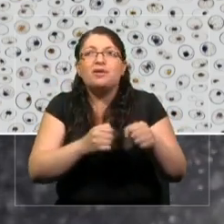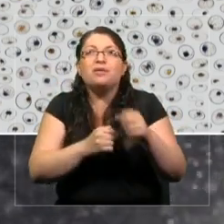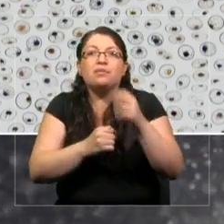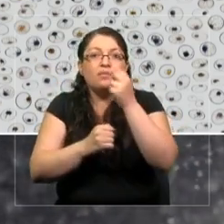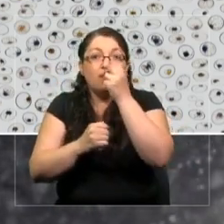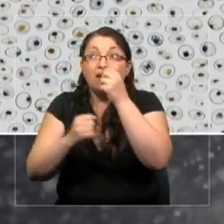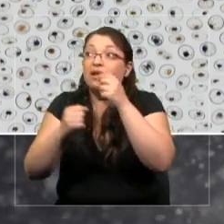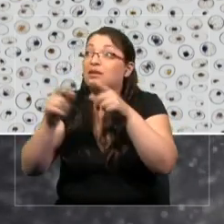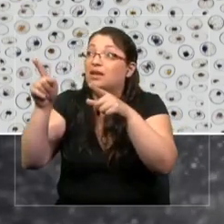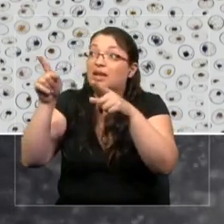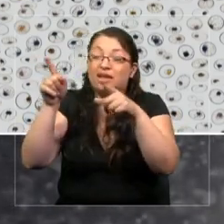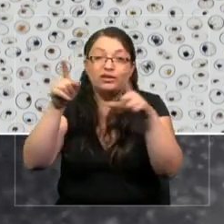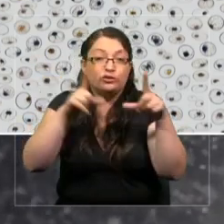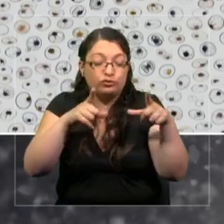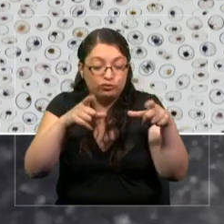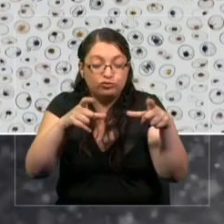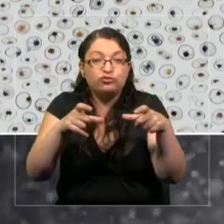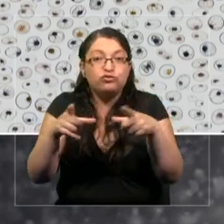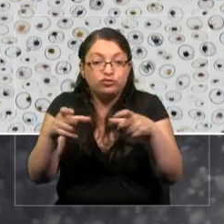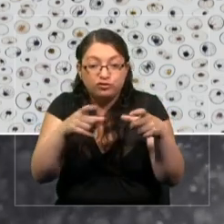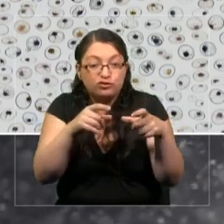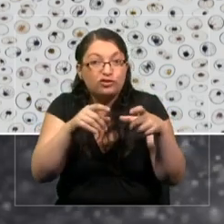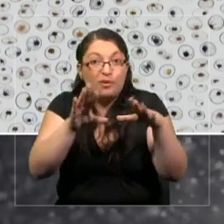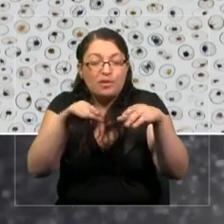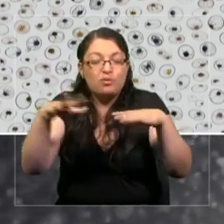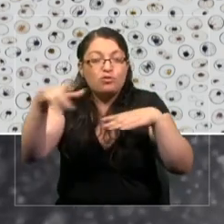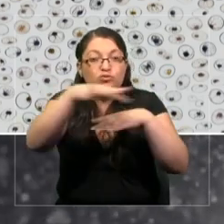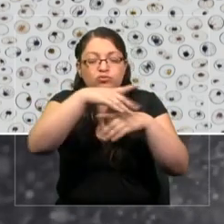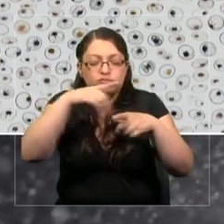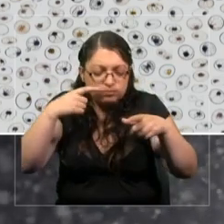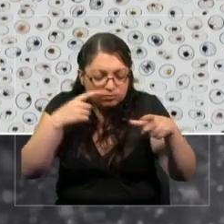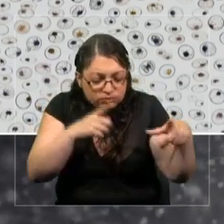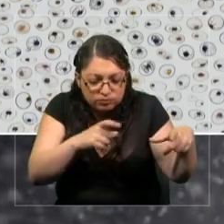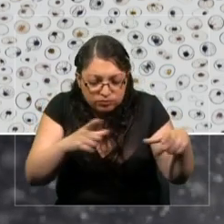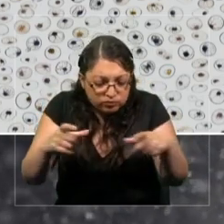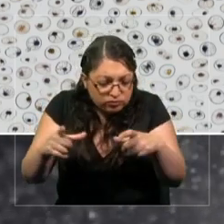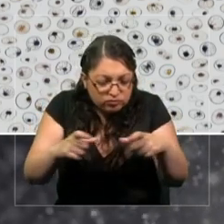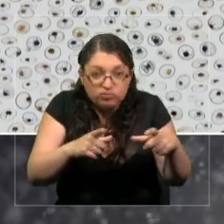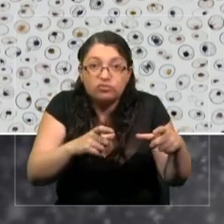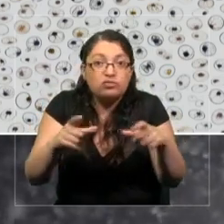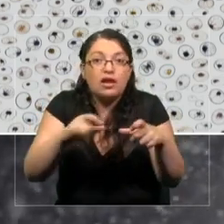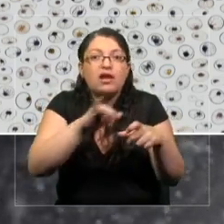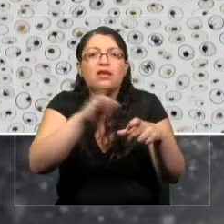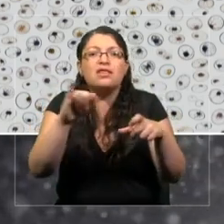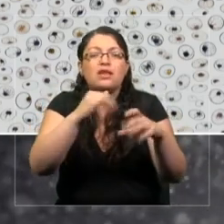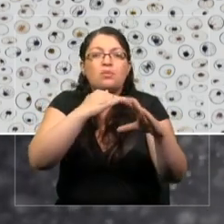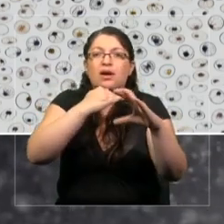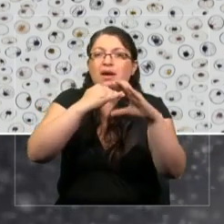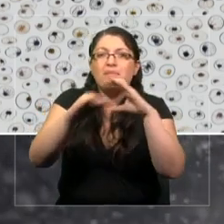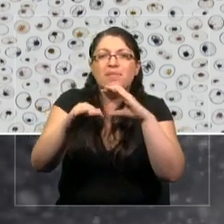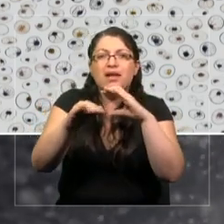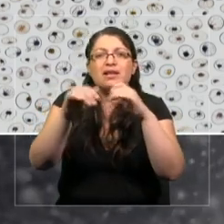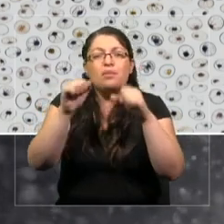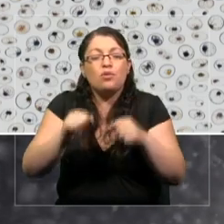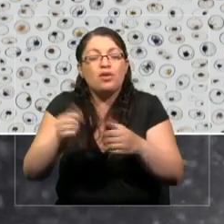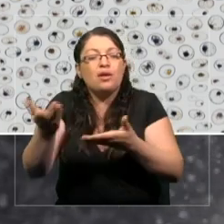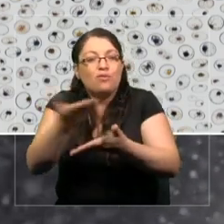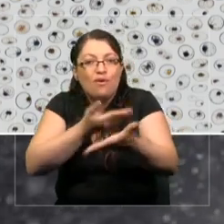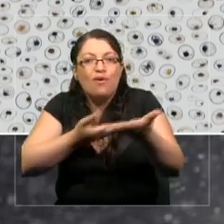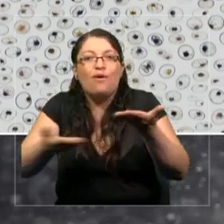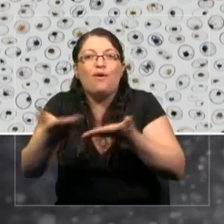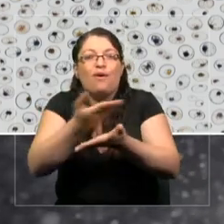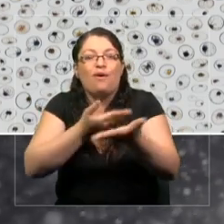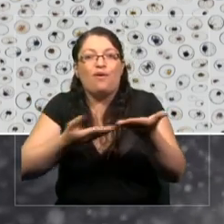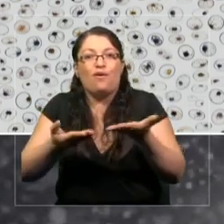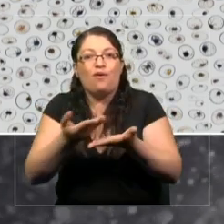imágenes o este Plankton y mandarlas y pudiéramos compartir esto en una